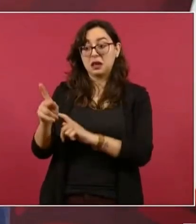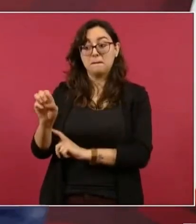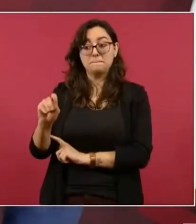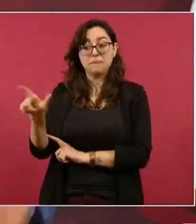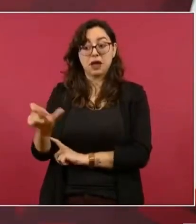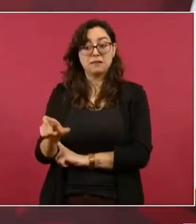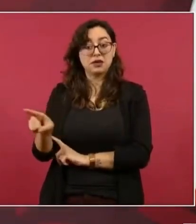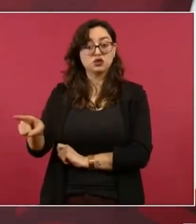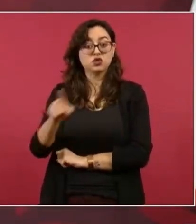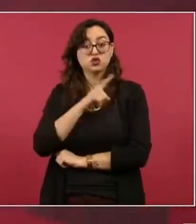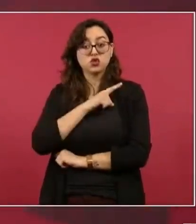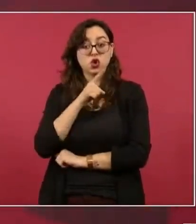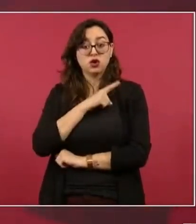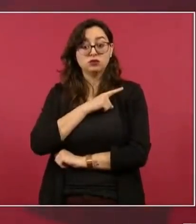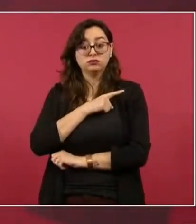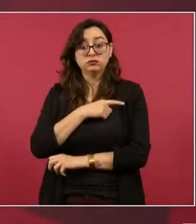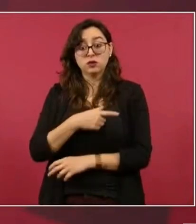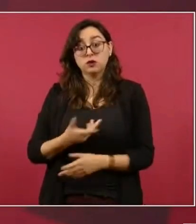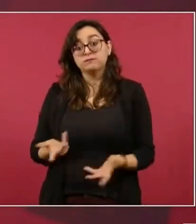Y hacen así